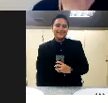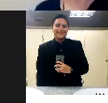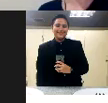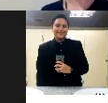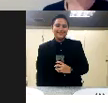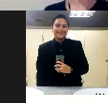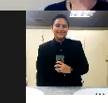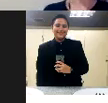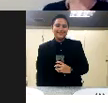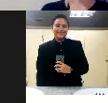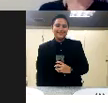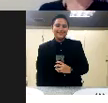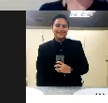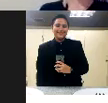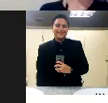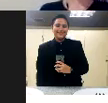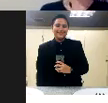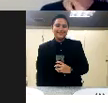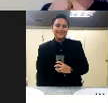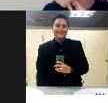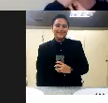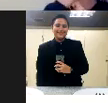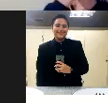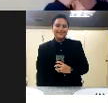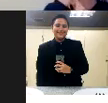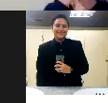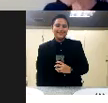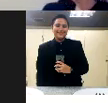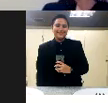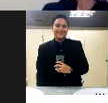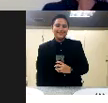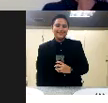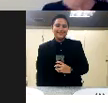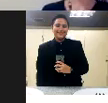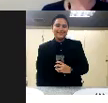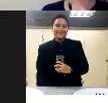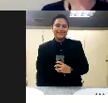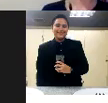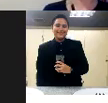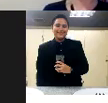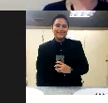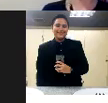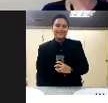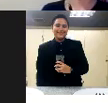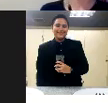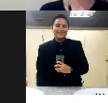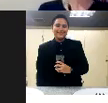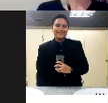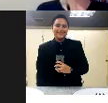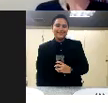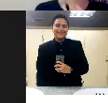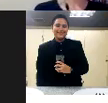través de la experiencia bien puedes ir definiendo tu nicho de mercado poco a poco